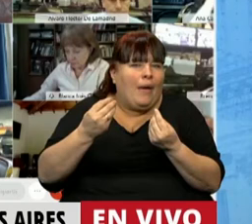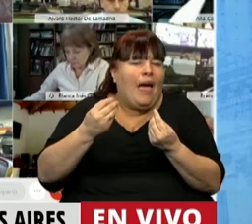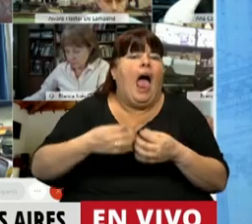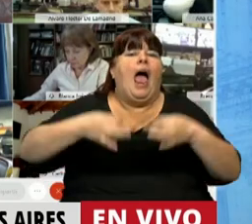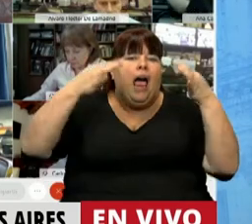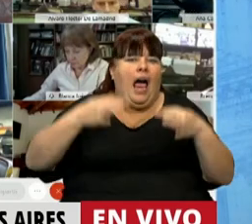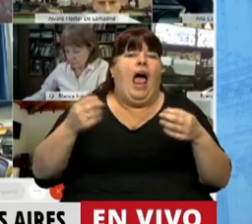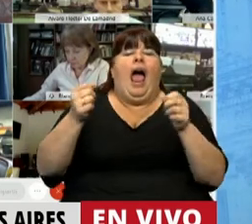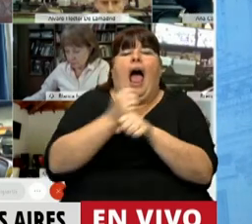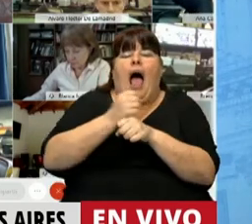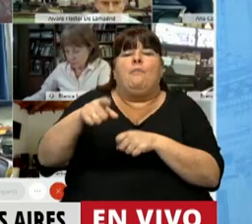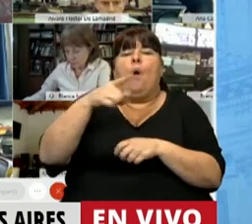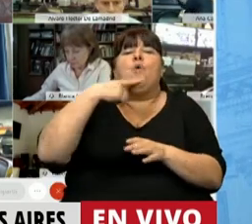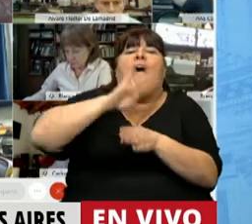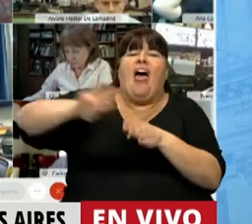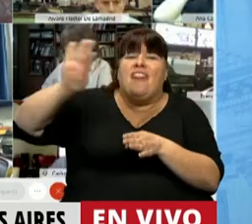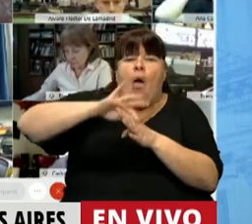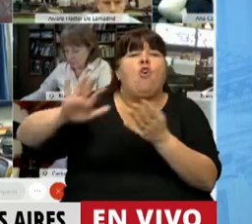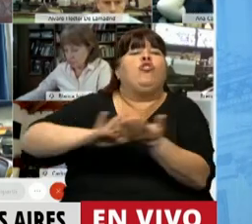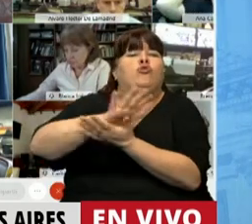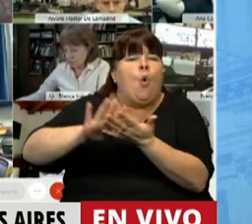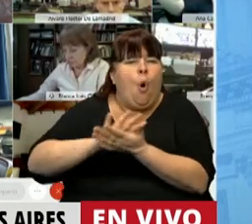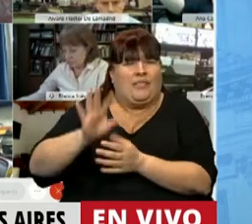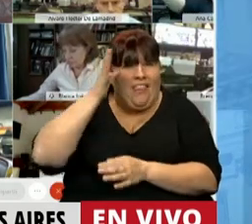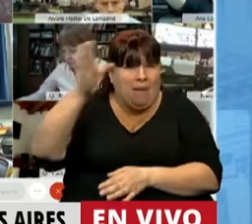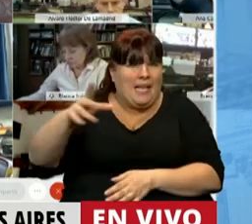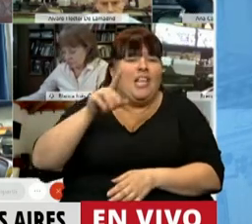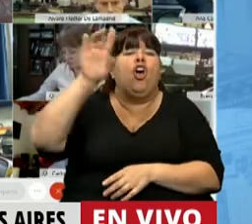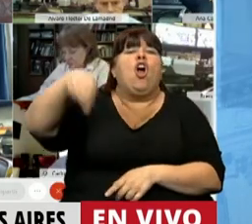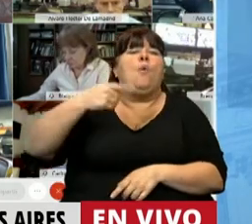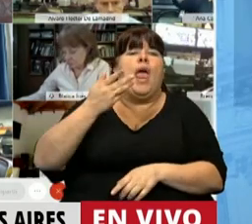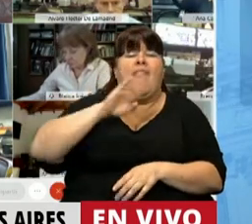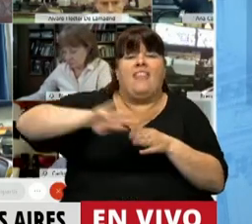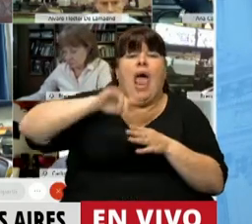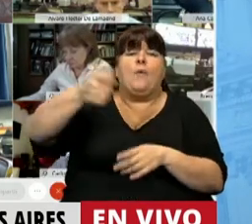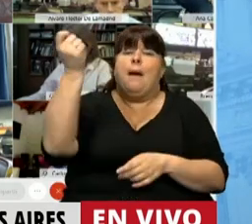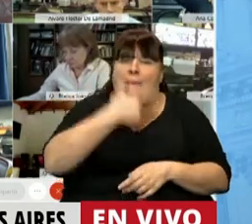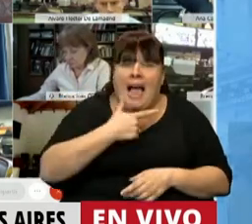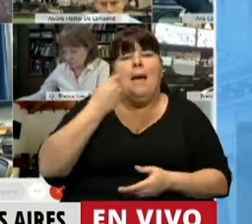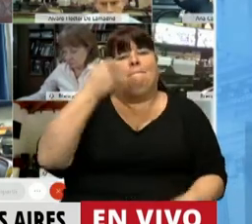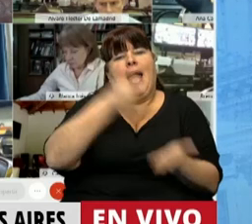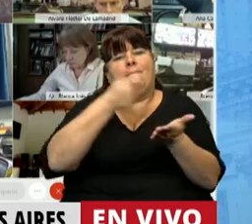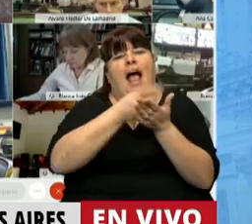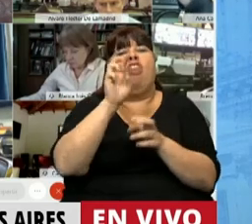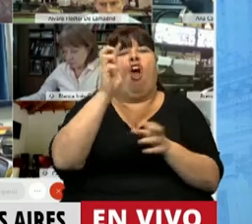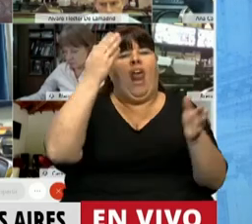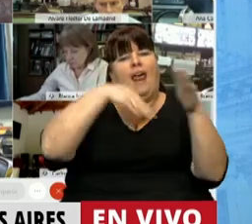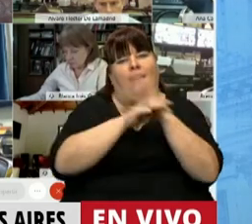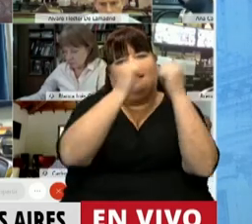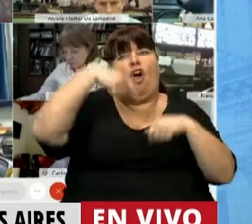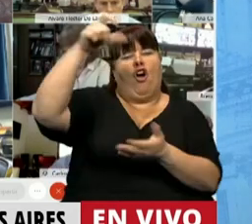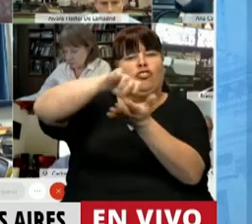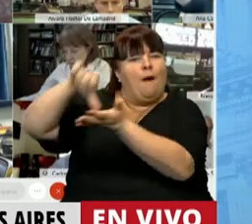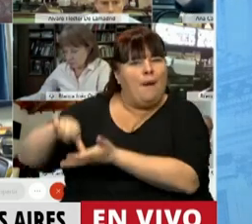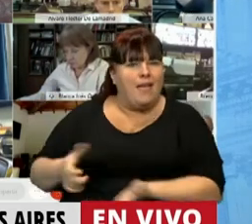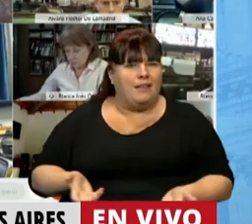legalidad a una deuda fraudulenta y usuraria que contrajo el gobierno macrista para financiar la fuga de capitales.